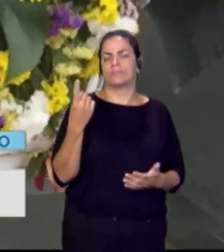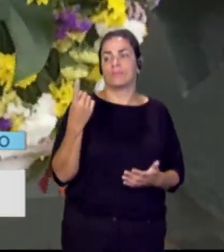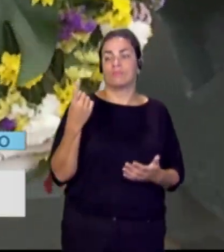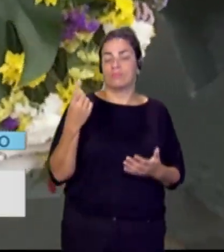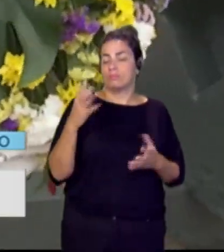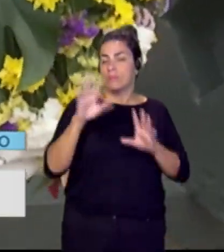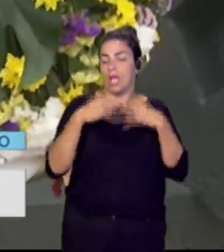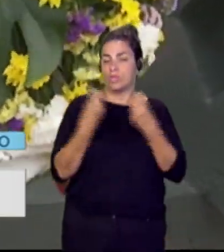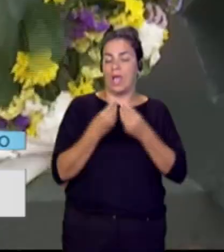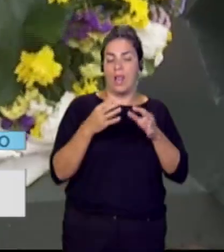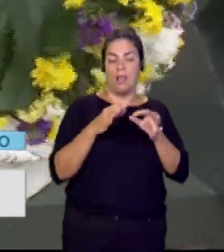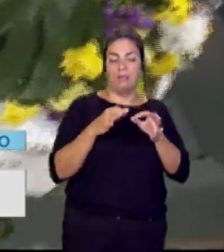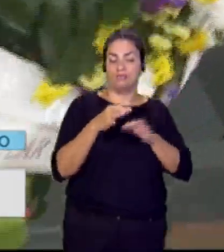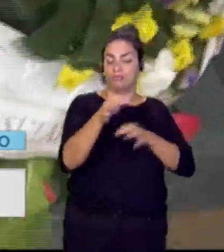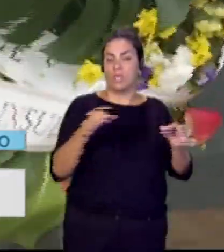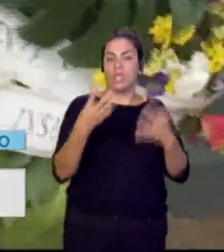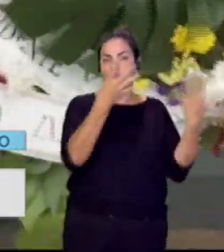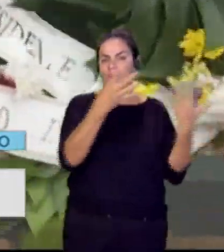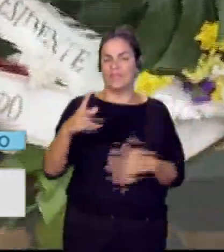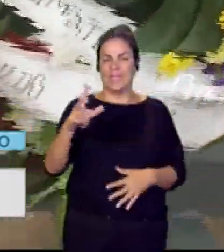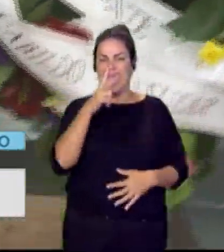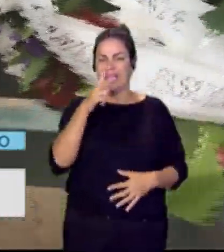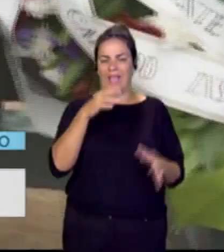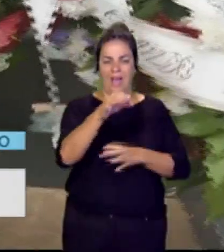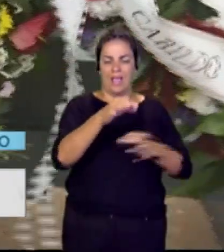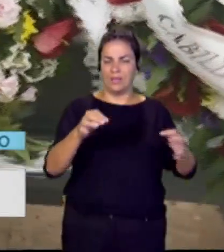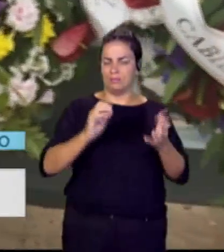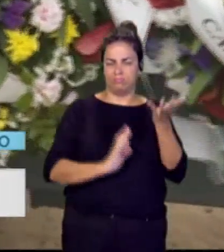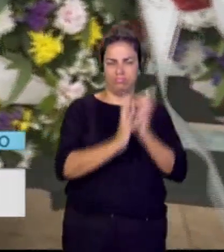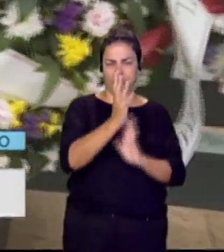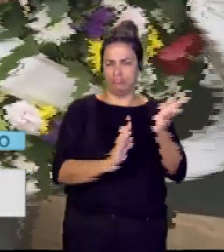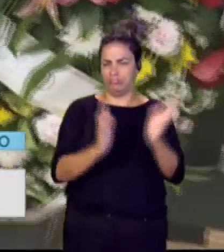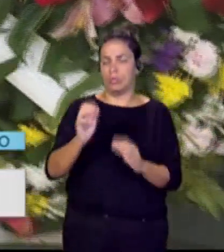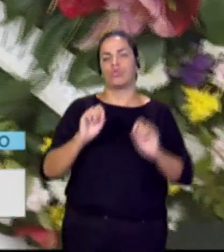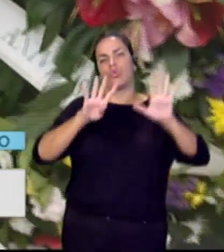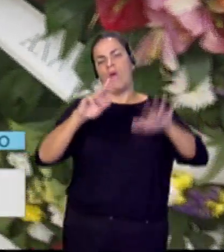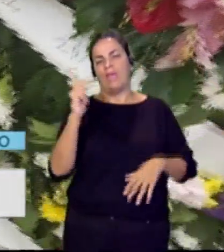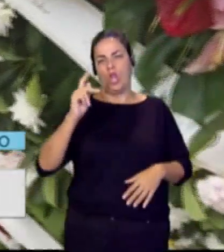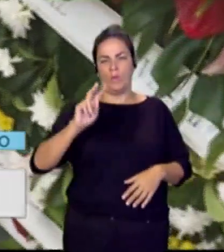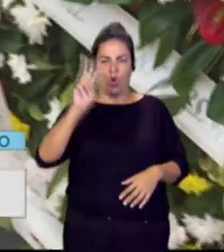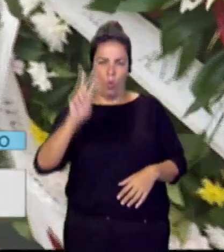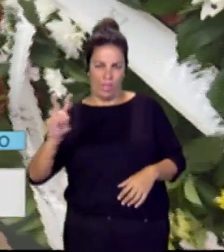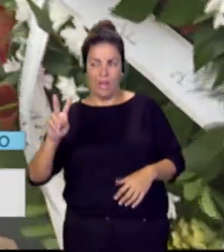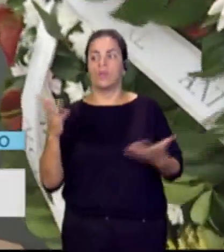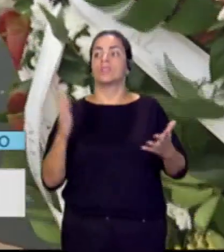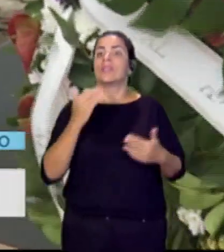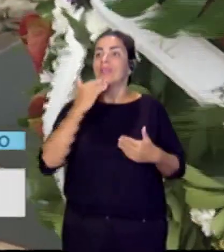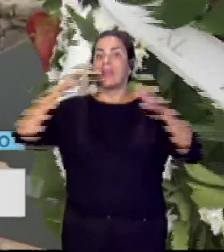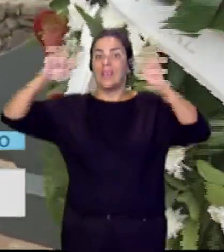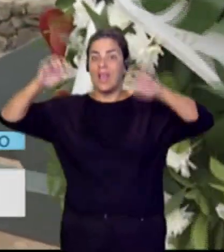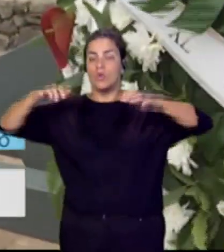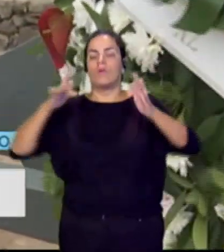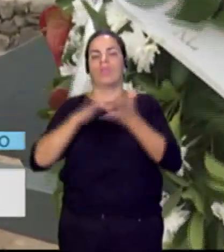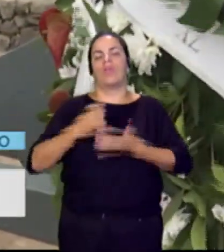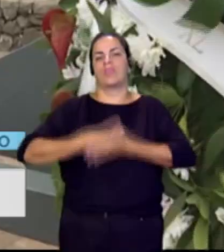total 900 hectáreas, 9 kilómetros cuadrados de la isla. El fuego se dio por extinguido gracias a la lluvia el 19 de